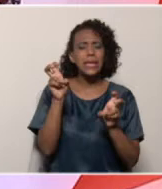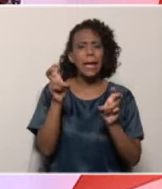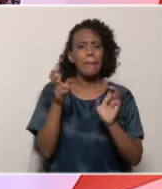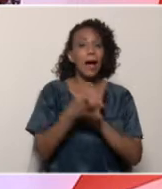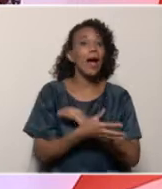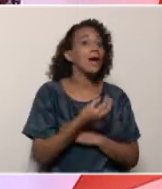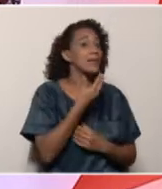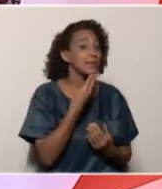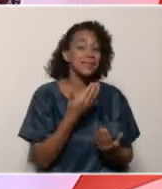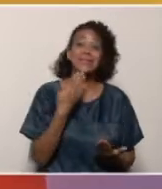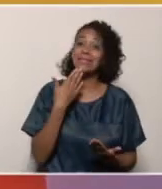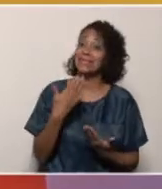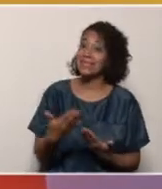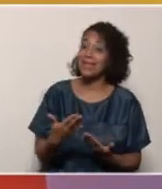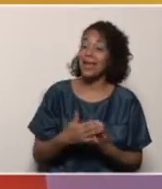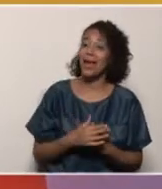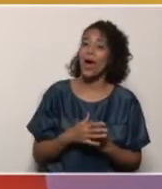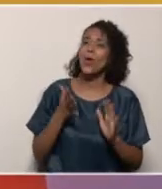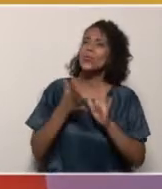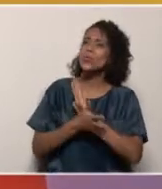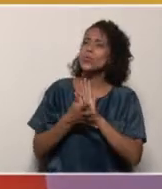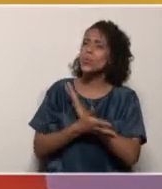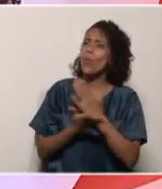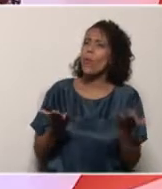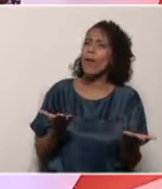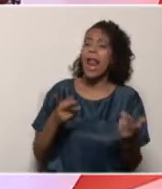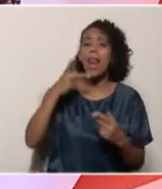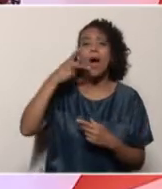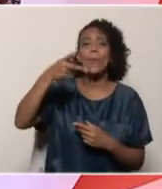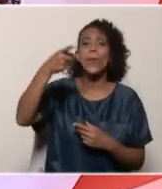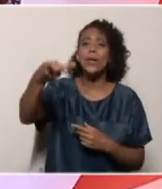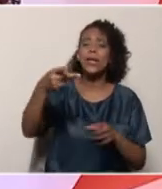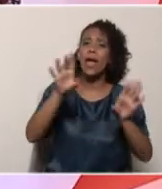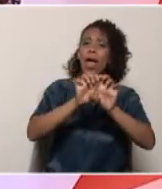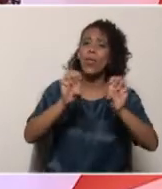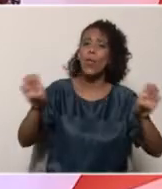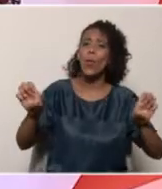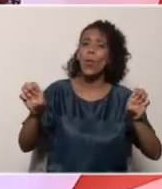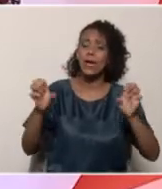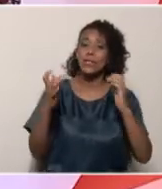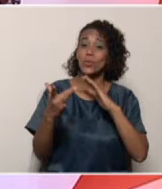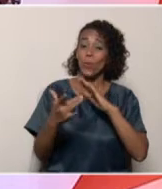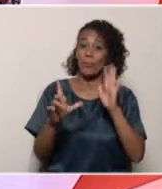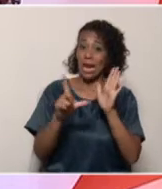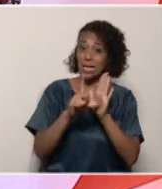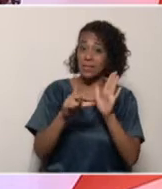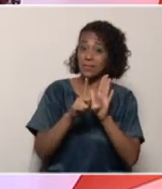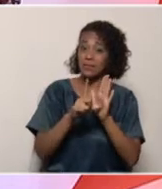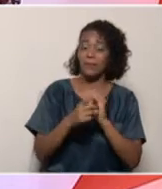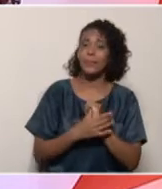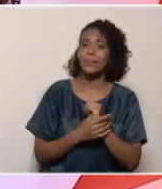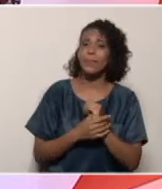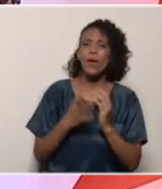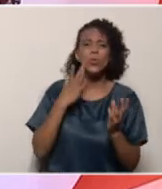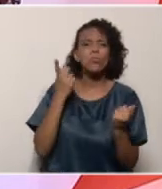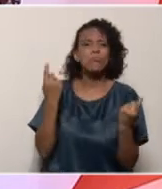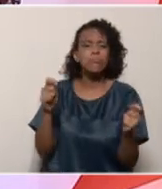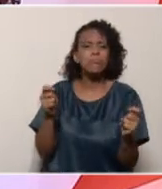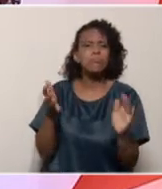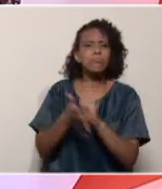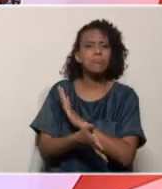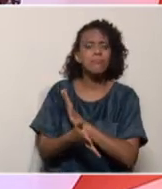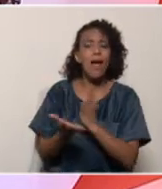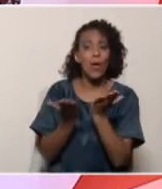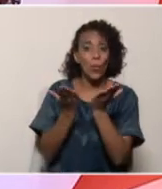María Así es Sobre todo lo que tiene que ver las políticas de educación media en Venezuela lo que trata las